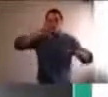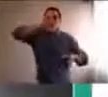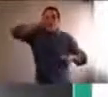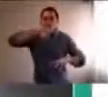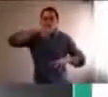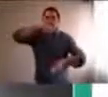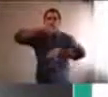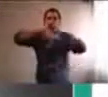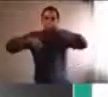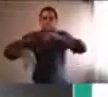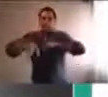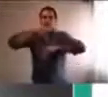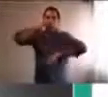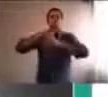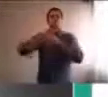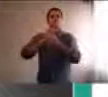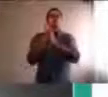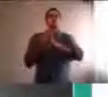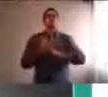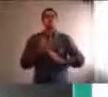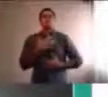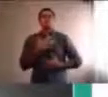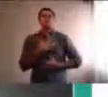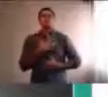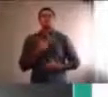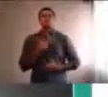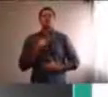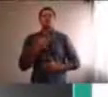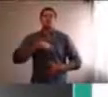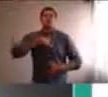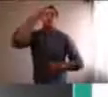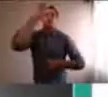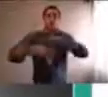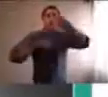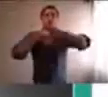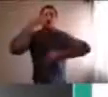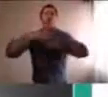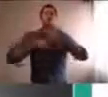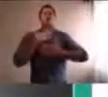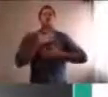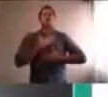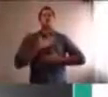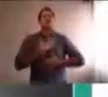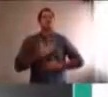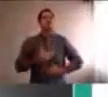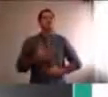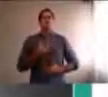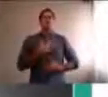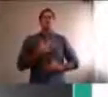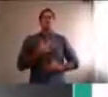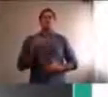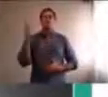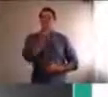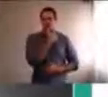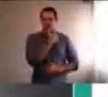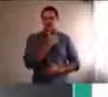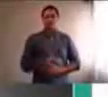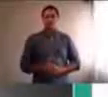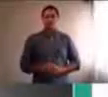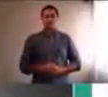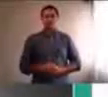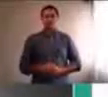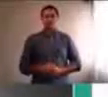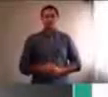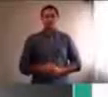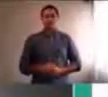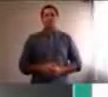habido una distancia, en haber podido escribir sobre lo que me asusta, identificando esto, y poder ponerlo, depositarlo, con esta